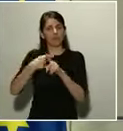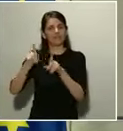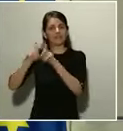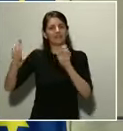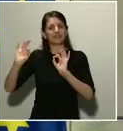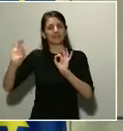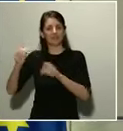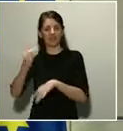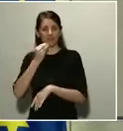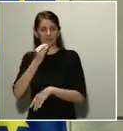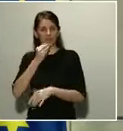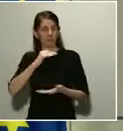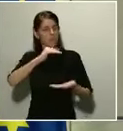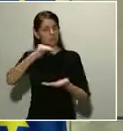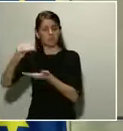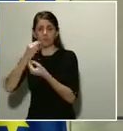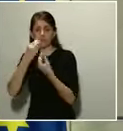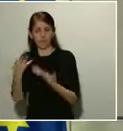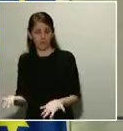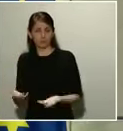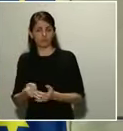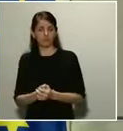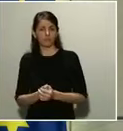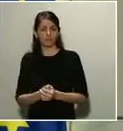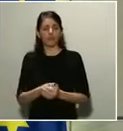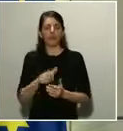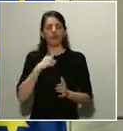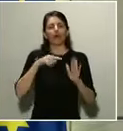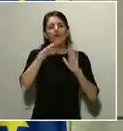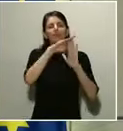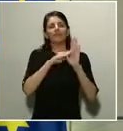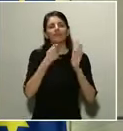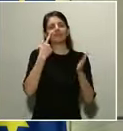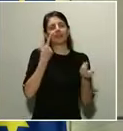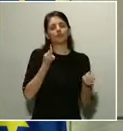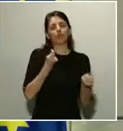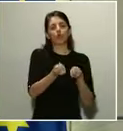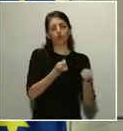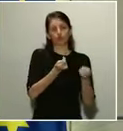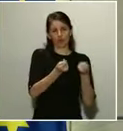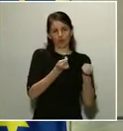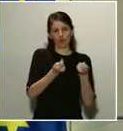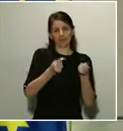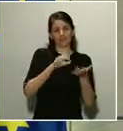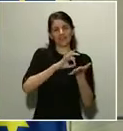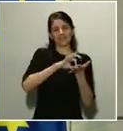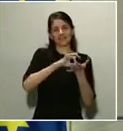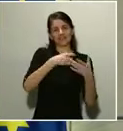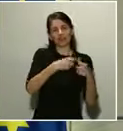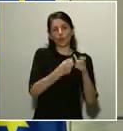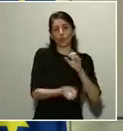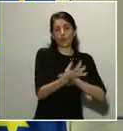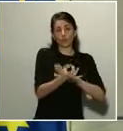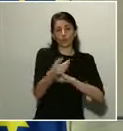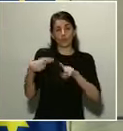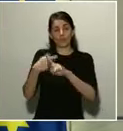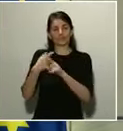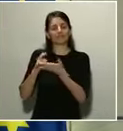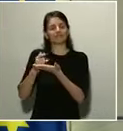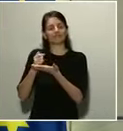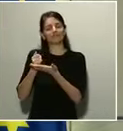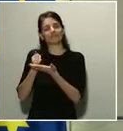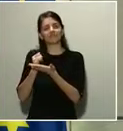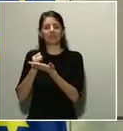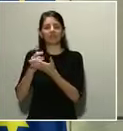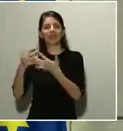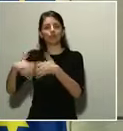control en la industria agroalimentaria y también en el sector productor son, evidentemente, las que nos permiten tener en el mercado productos